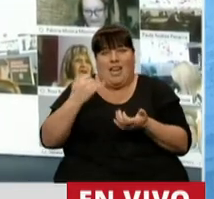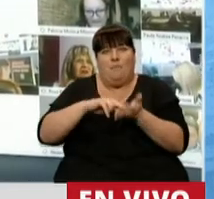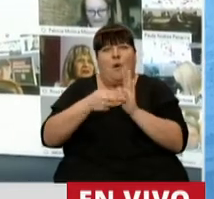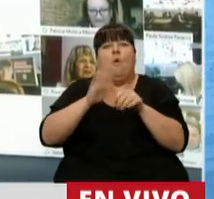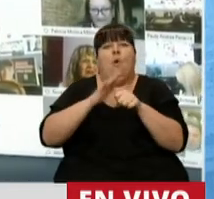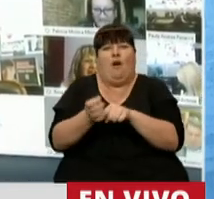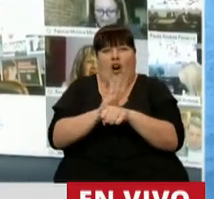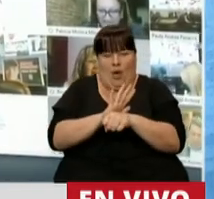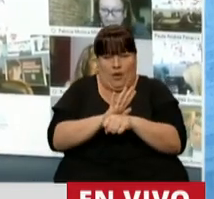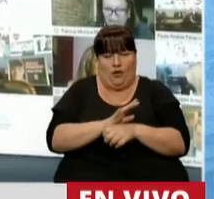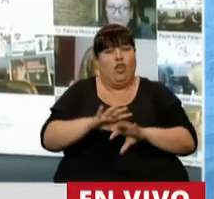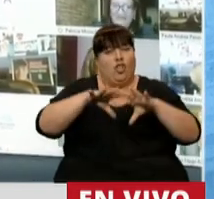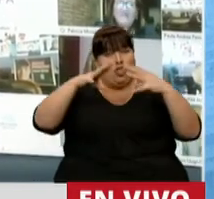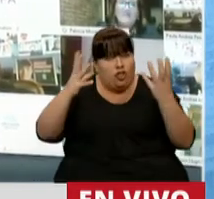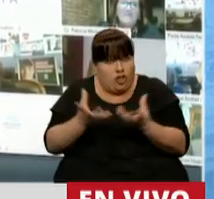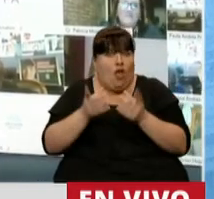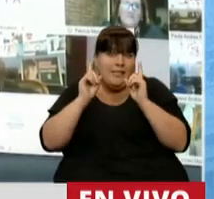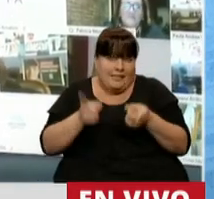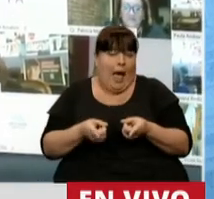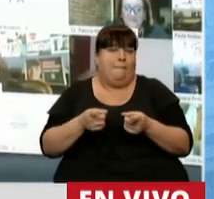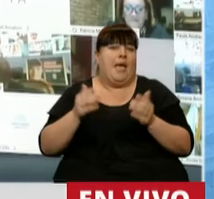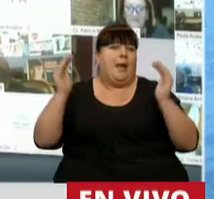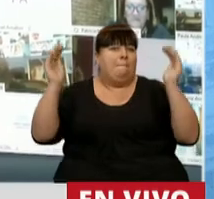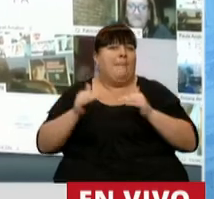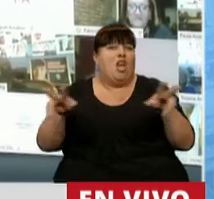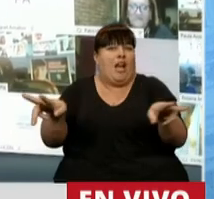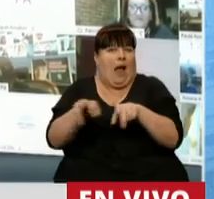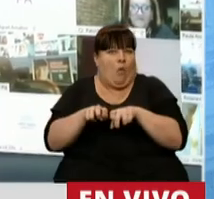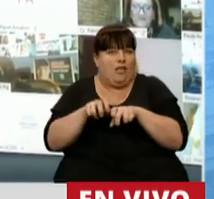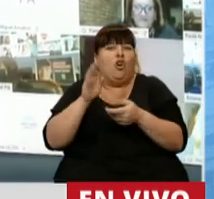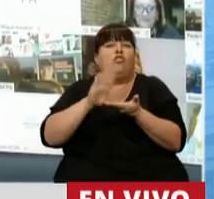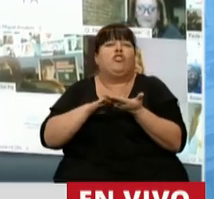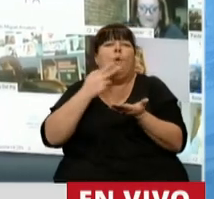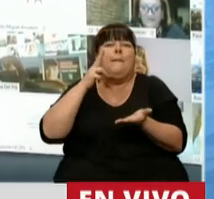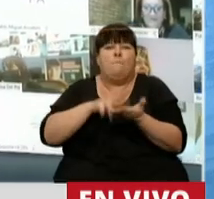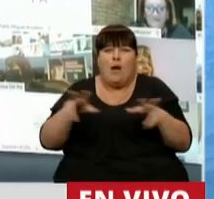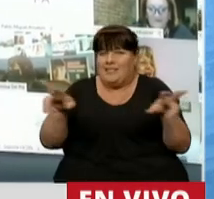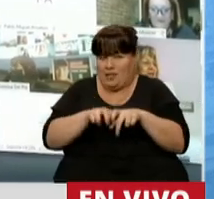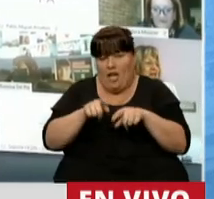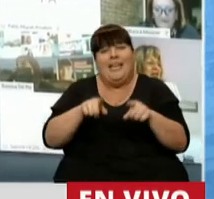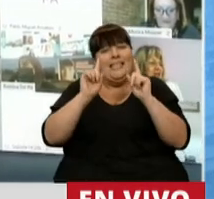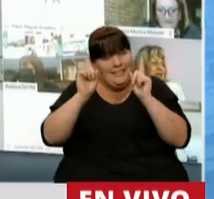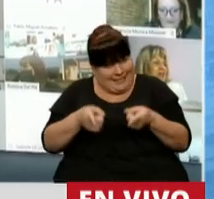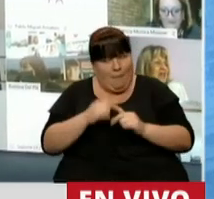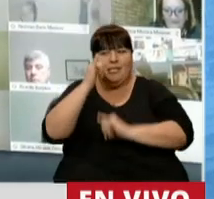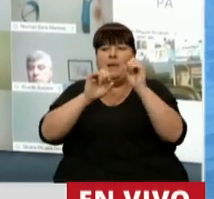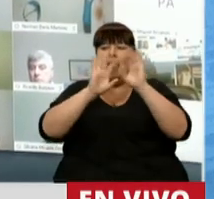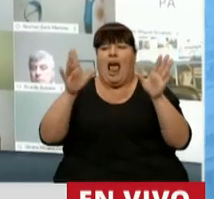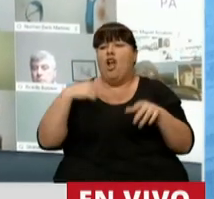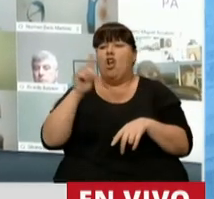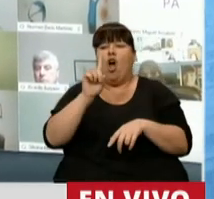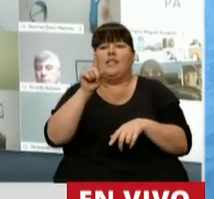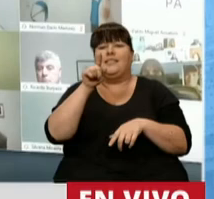este problema. Junto con todo esto, evidentemente hubo una caída en la recaudación impositiva. Esto también ha sido detallado, no voy